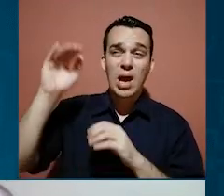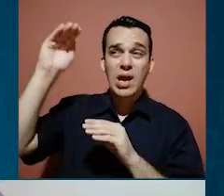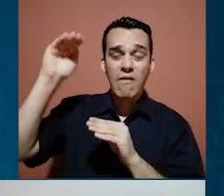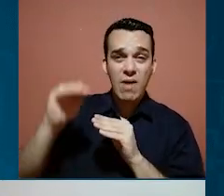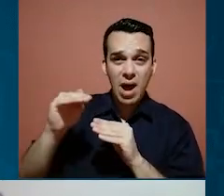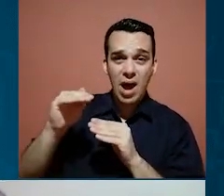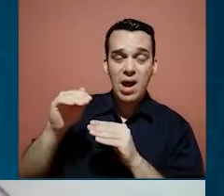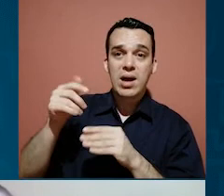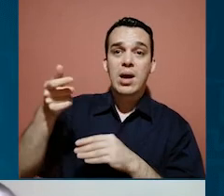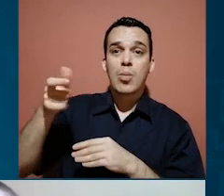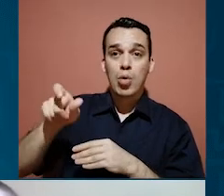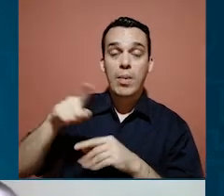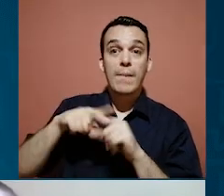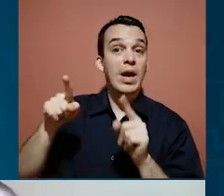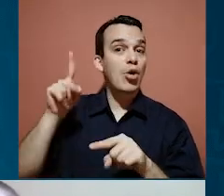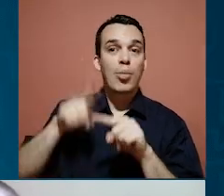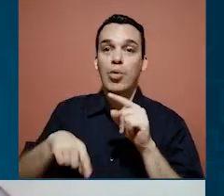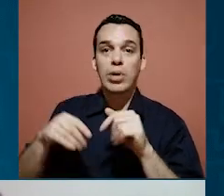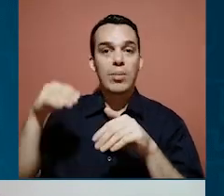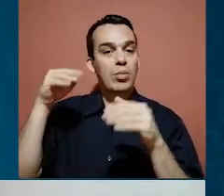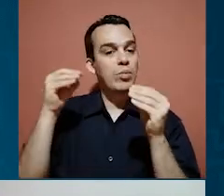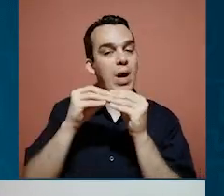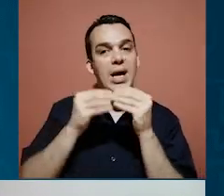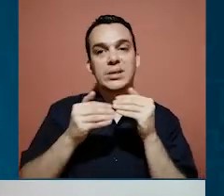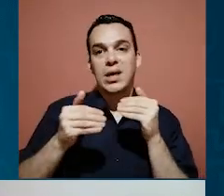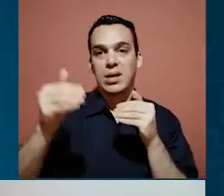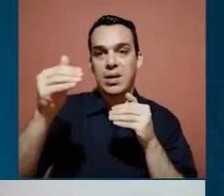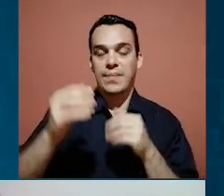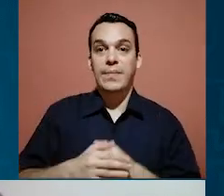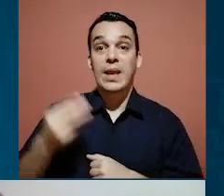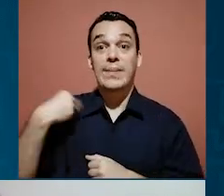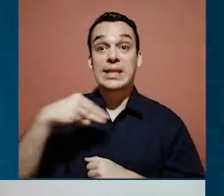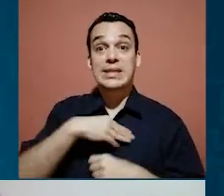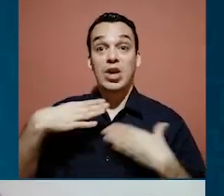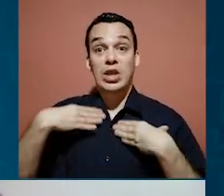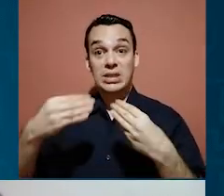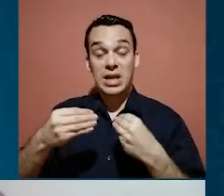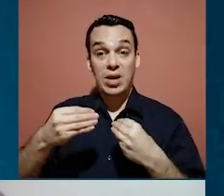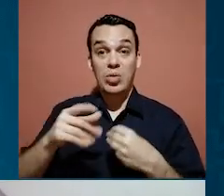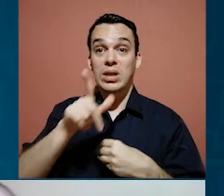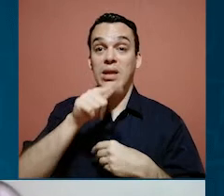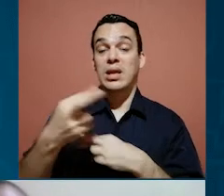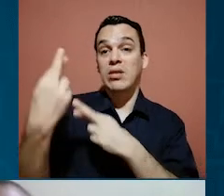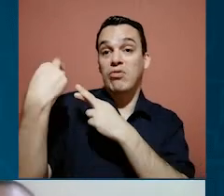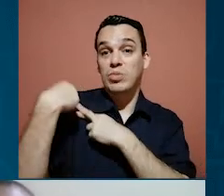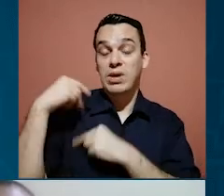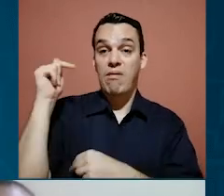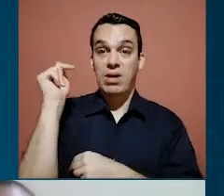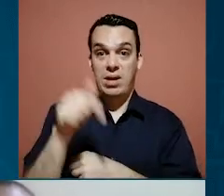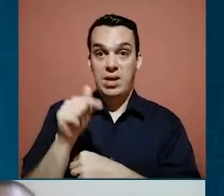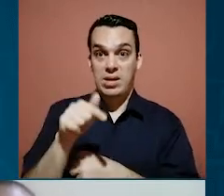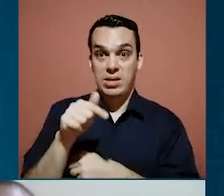le bajen el volumen y etcétera, ¿verdad? Pero nosotros no llegamos más allá. El Ministerio de Salud es el ente encargado y